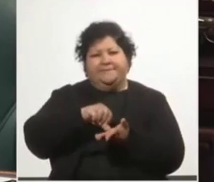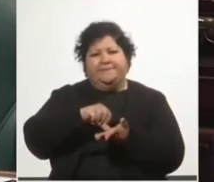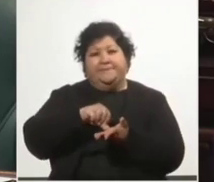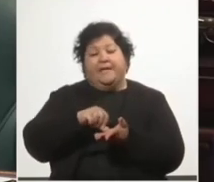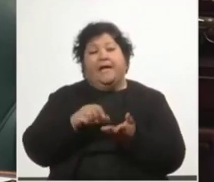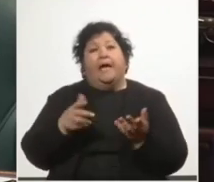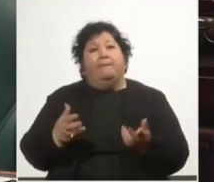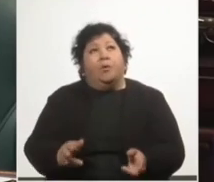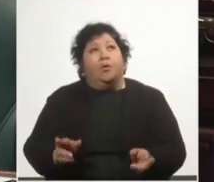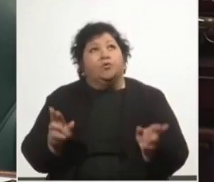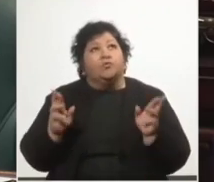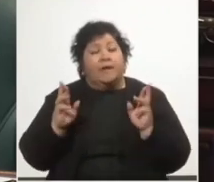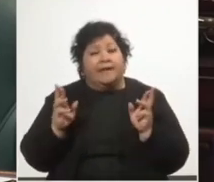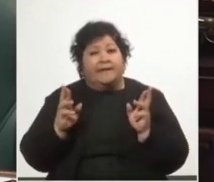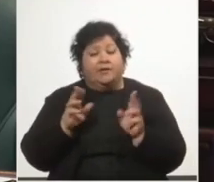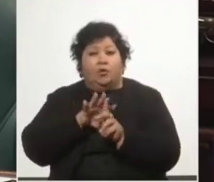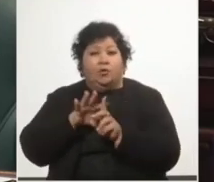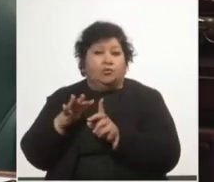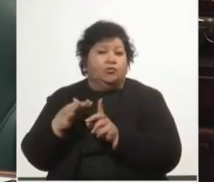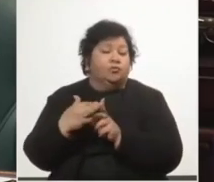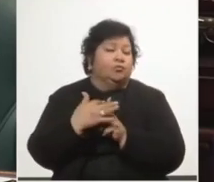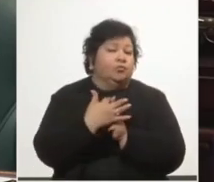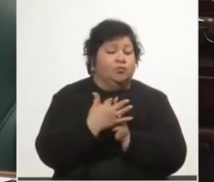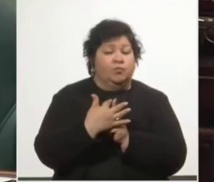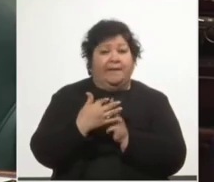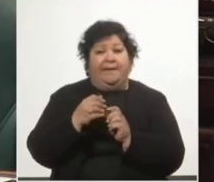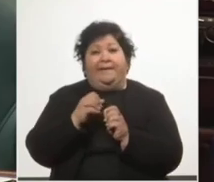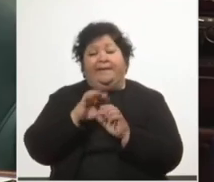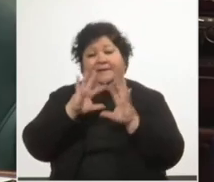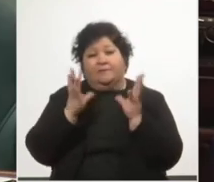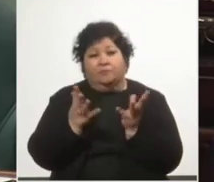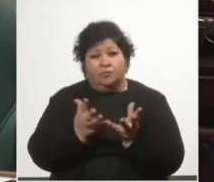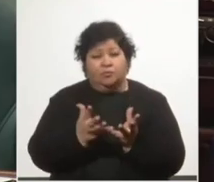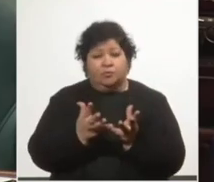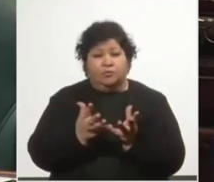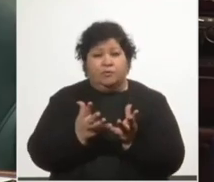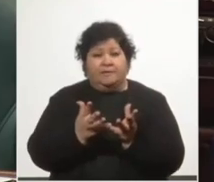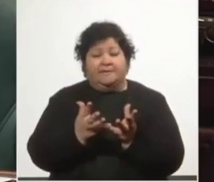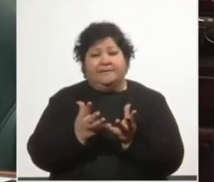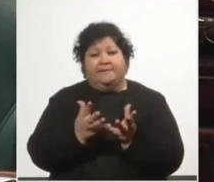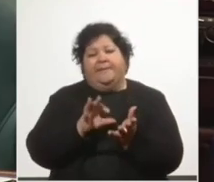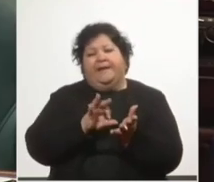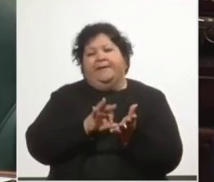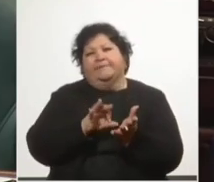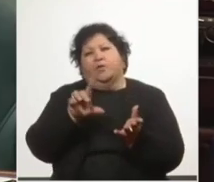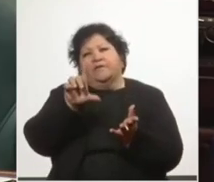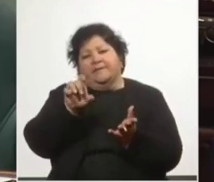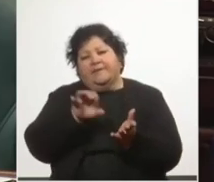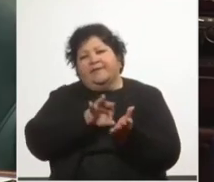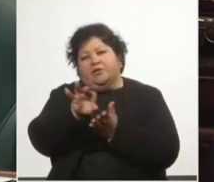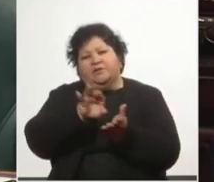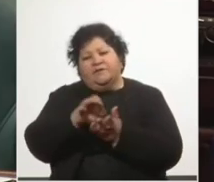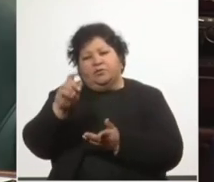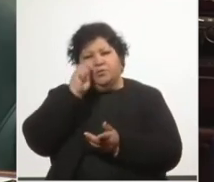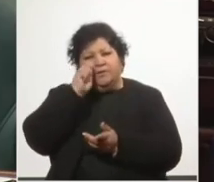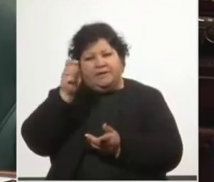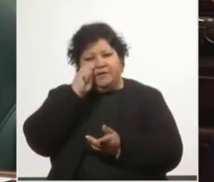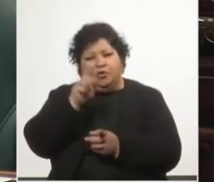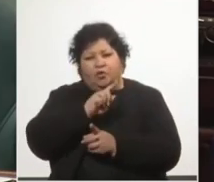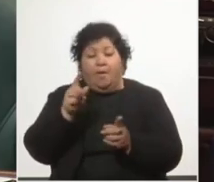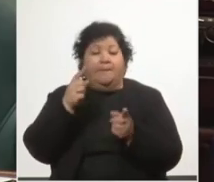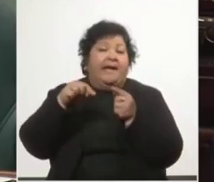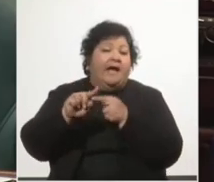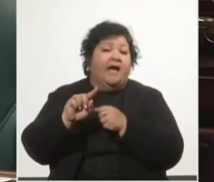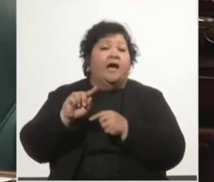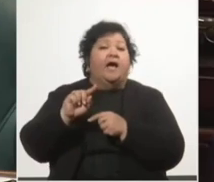muy favorable para los principales bienes de exportación, no así para los servicios turísticos, claro está. En otras épocas